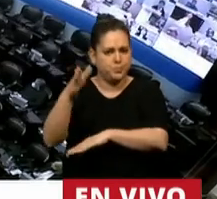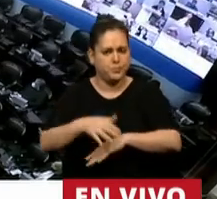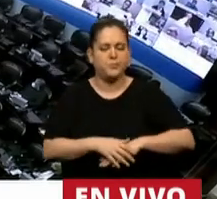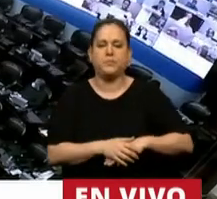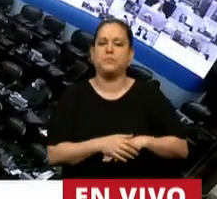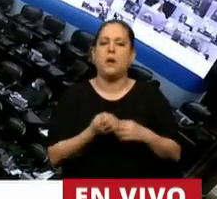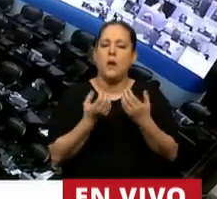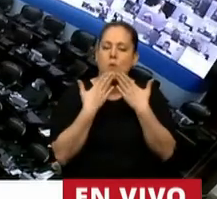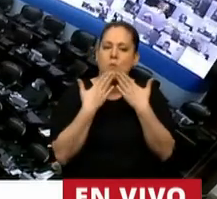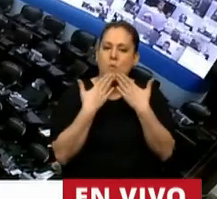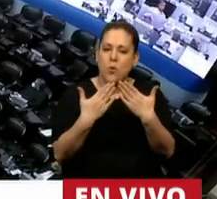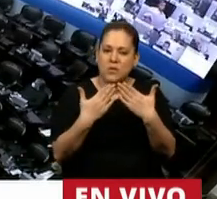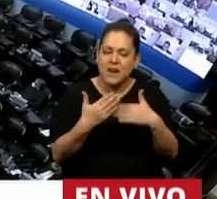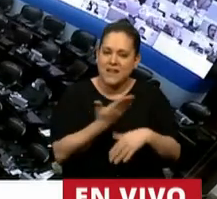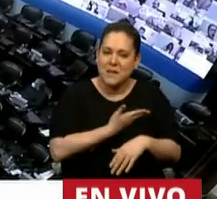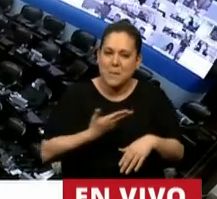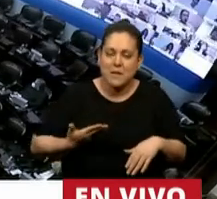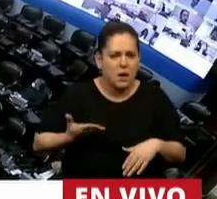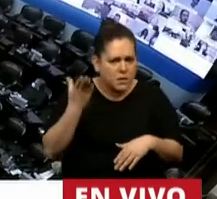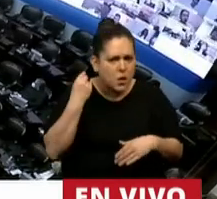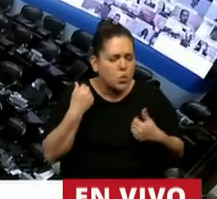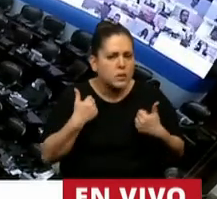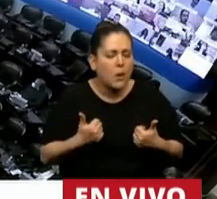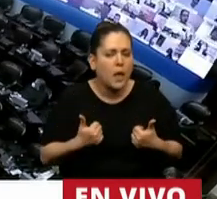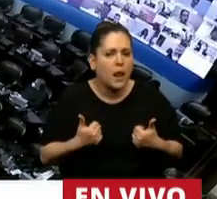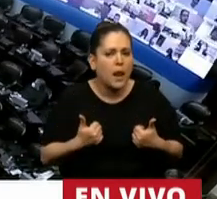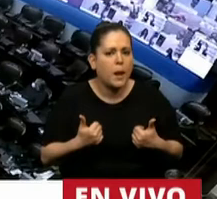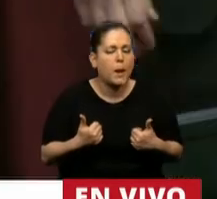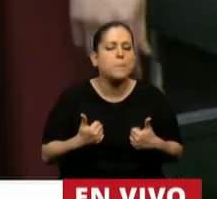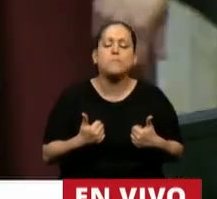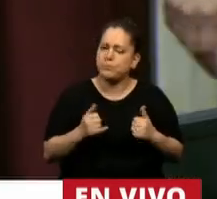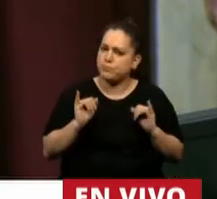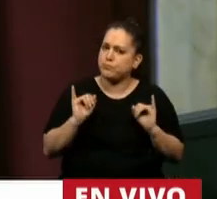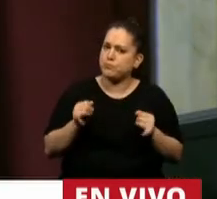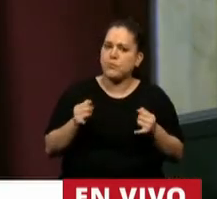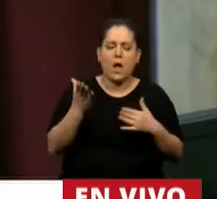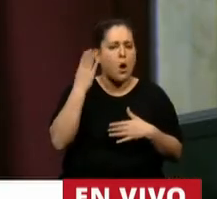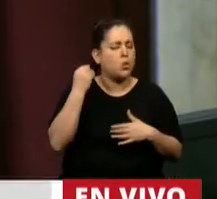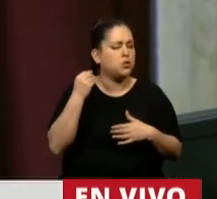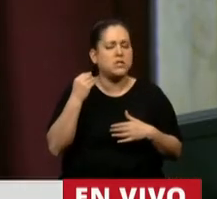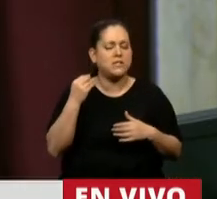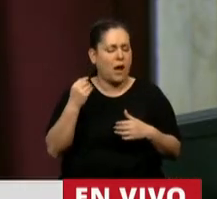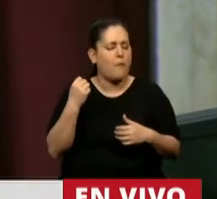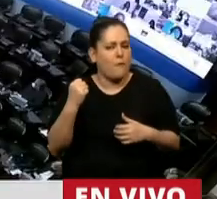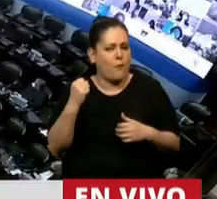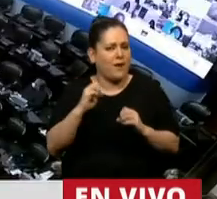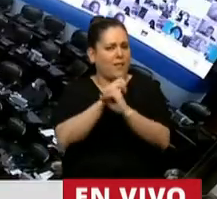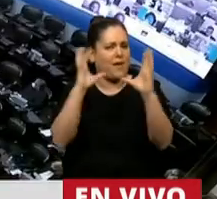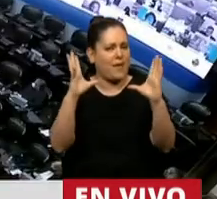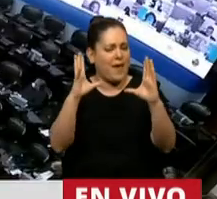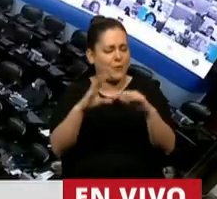Muchas gracias, señor presidente. ¿Se escucha bien? Lo escuchamos fuerte y claro, diputado.